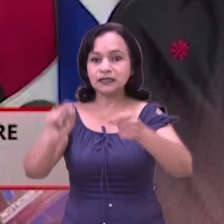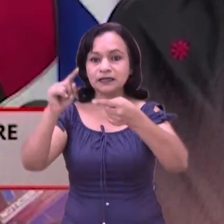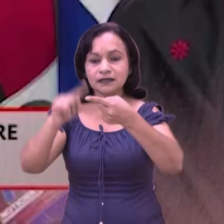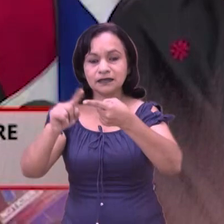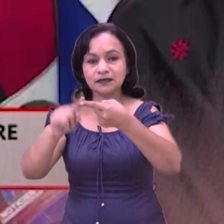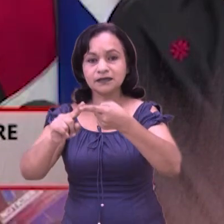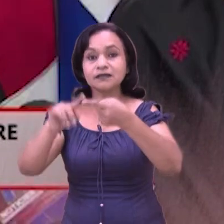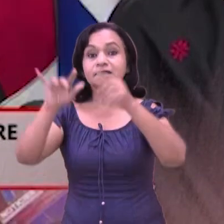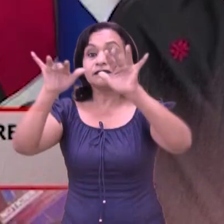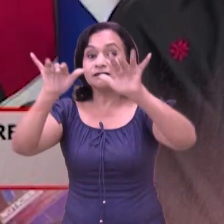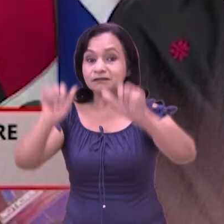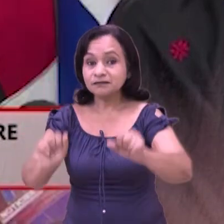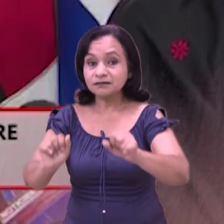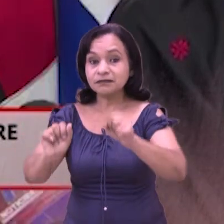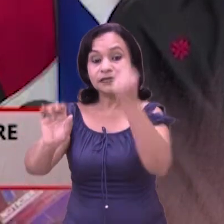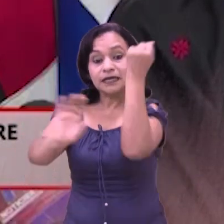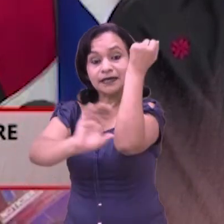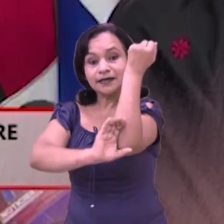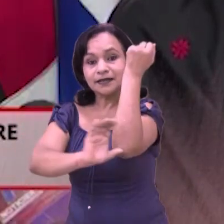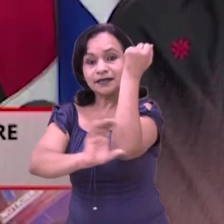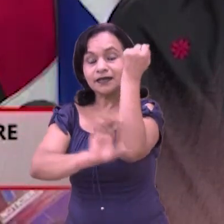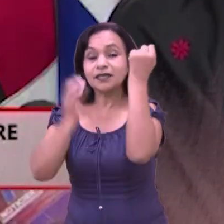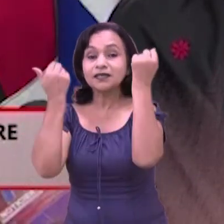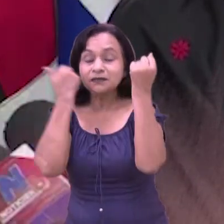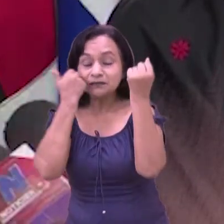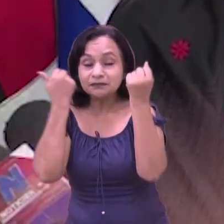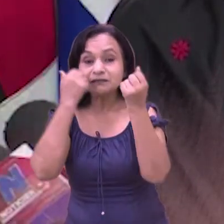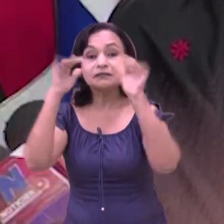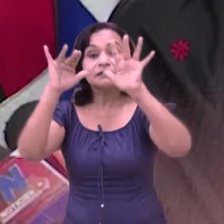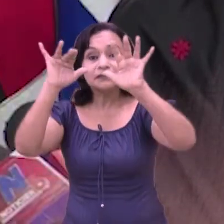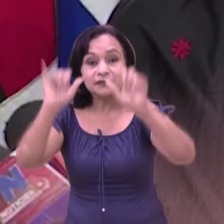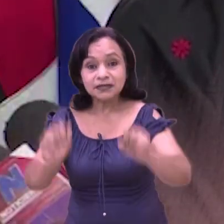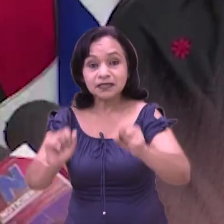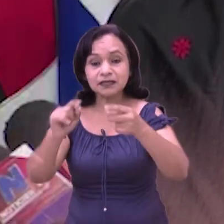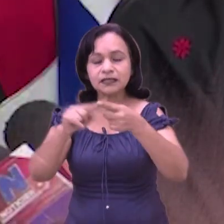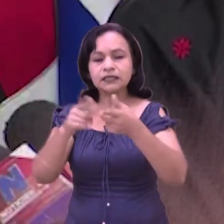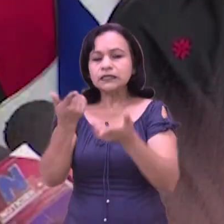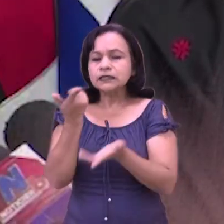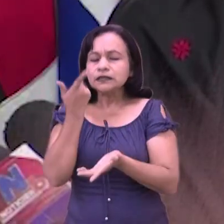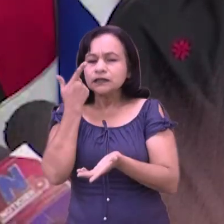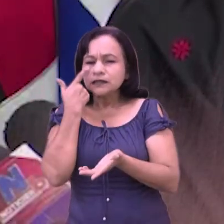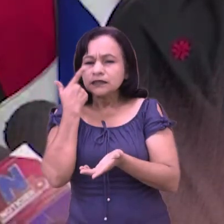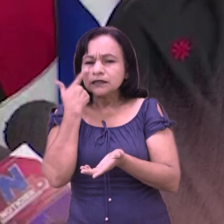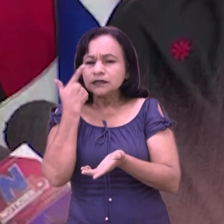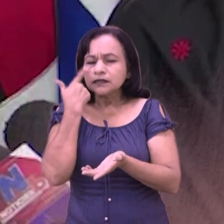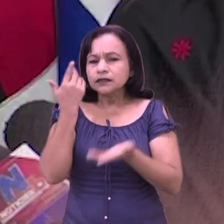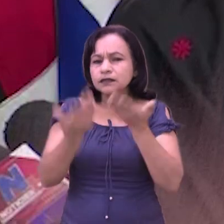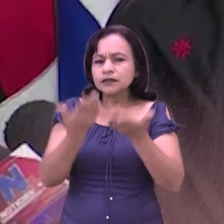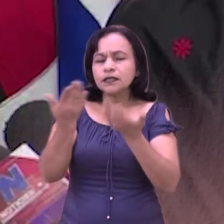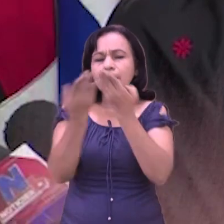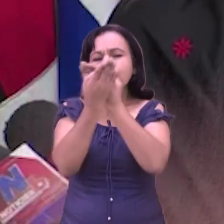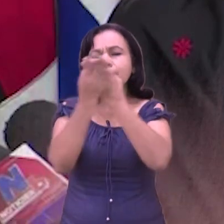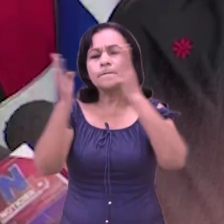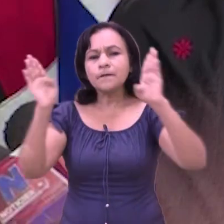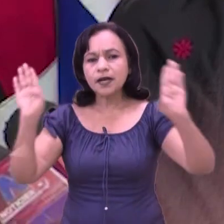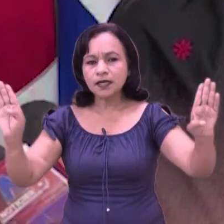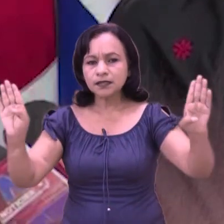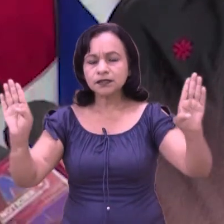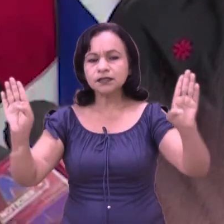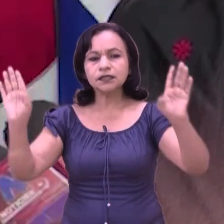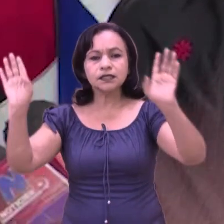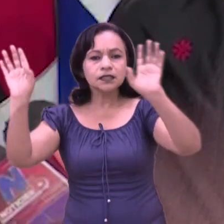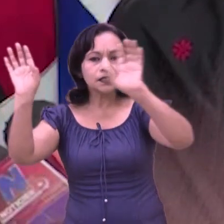tenemos casos confirmados en Canadá y hay casos sospechosos en Brasil,